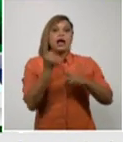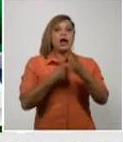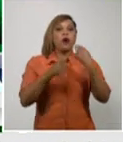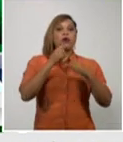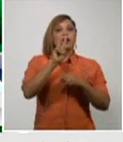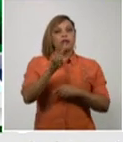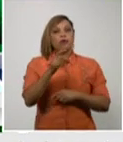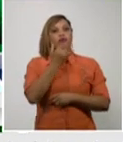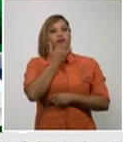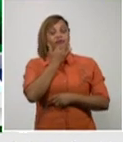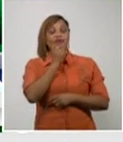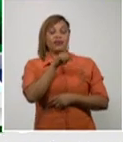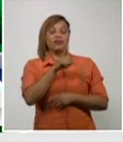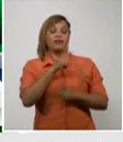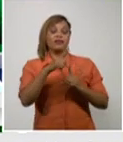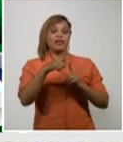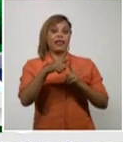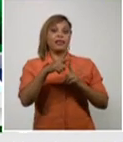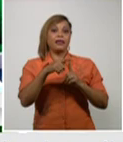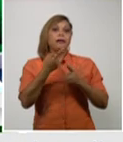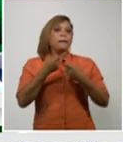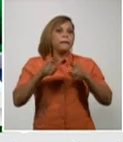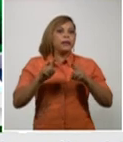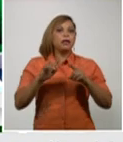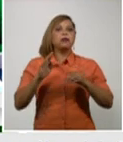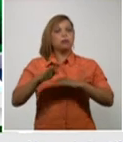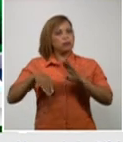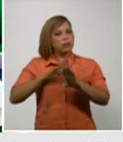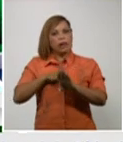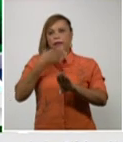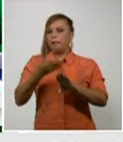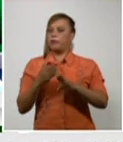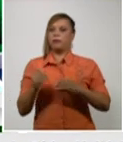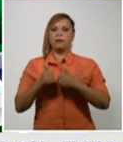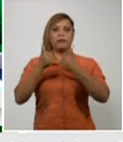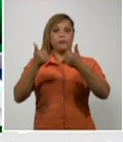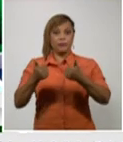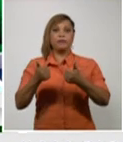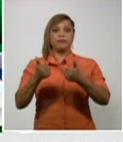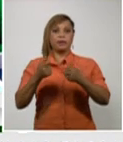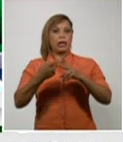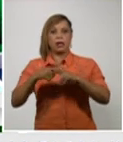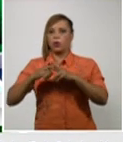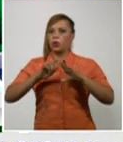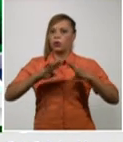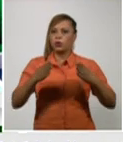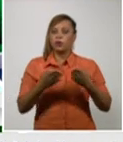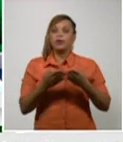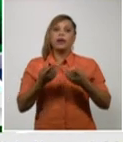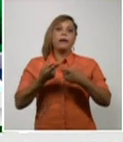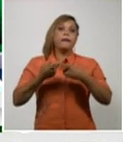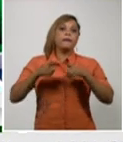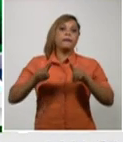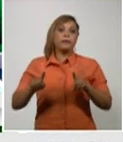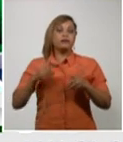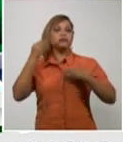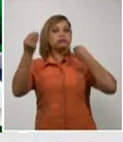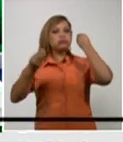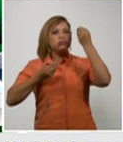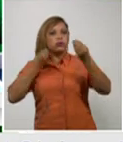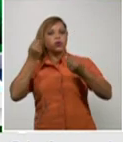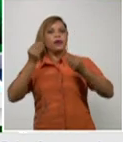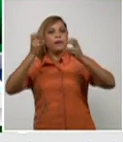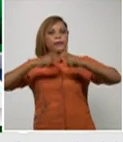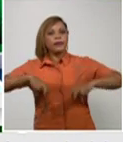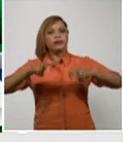dificultades técnicas pero que se recuperaron después y como consecuencia del análisis del procesamiento